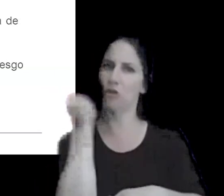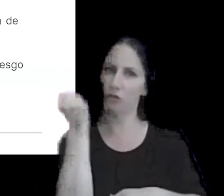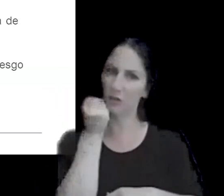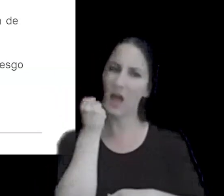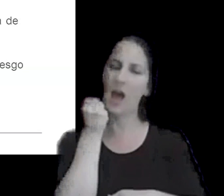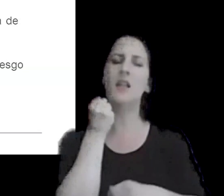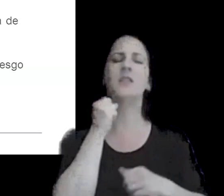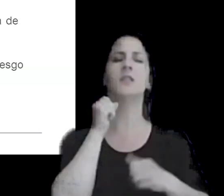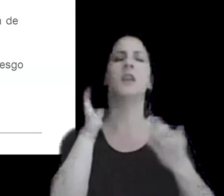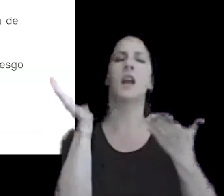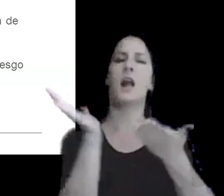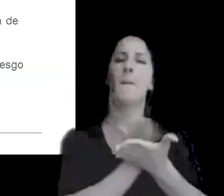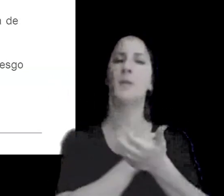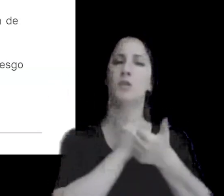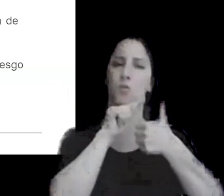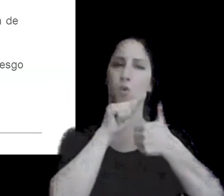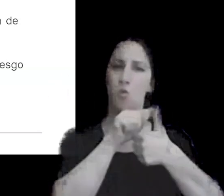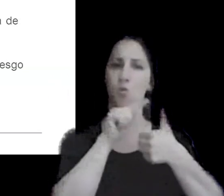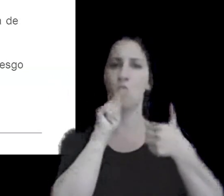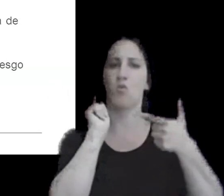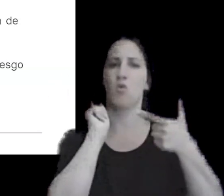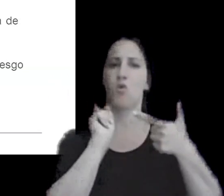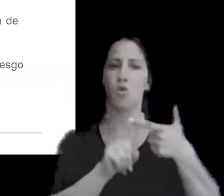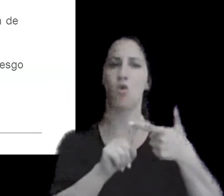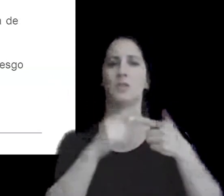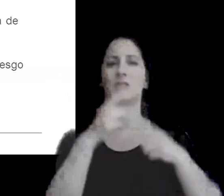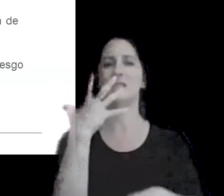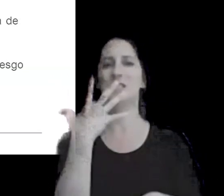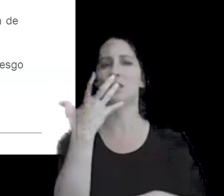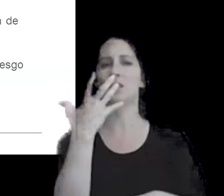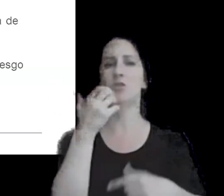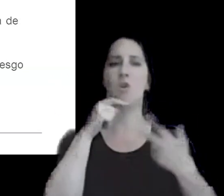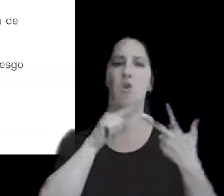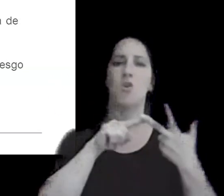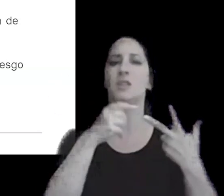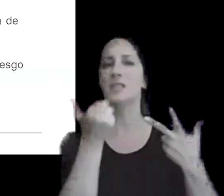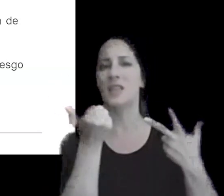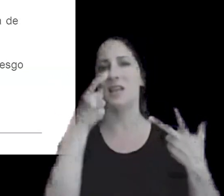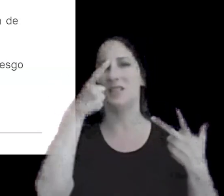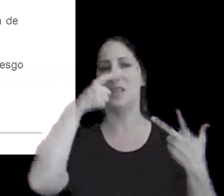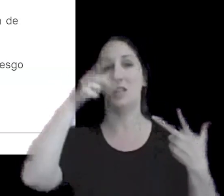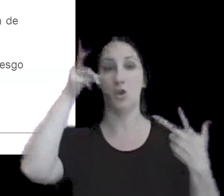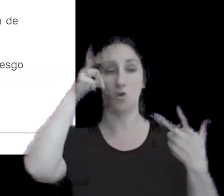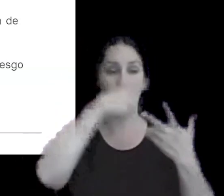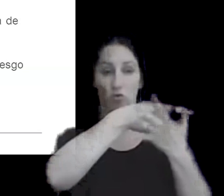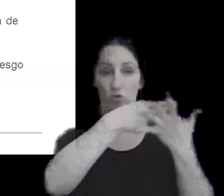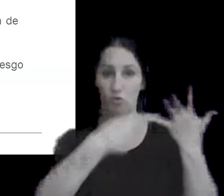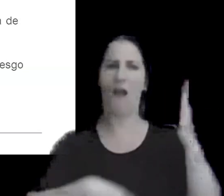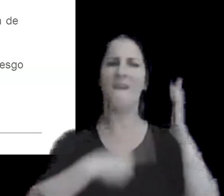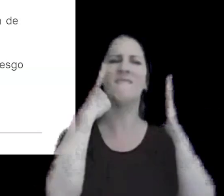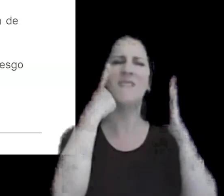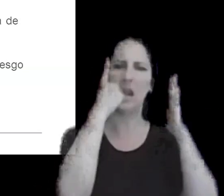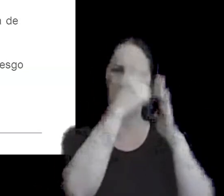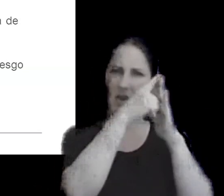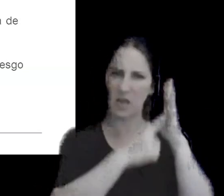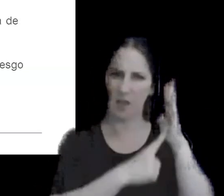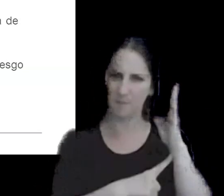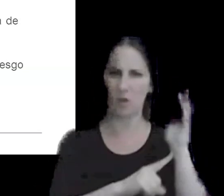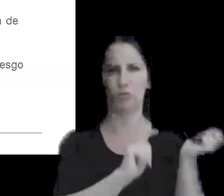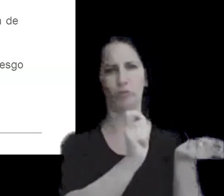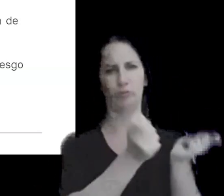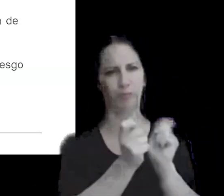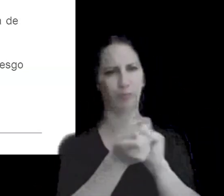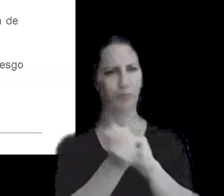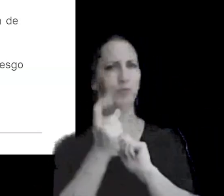capítulos 1 2 5 6 7 y 8 de estos lineamientos como